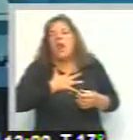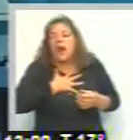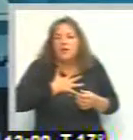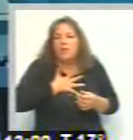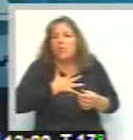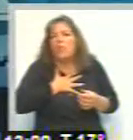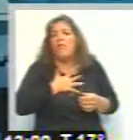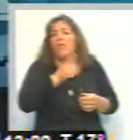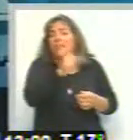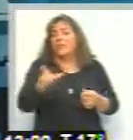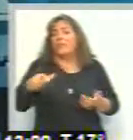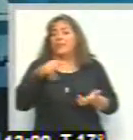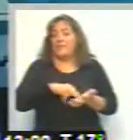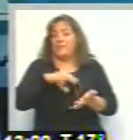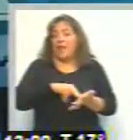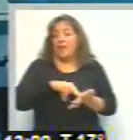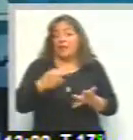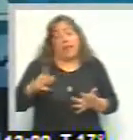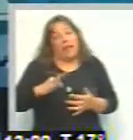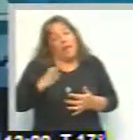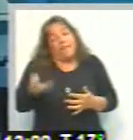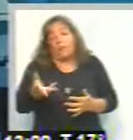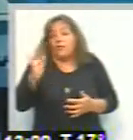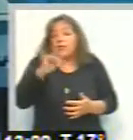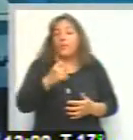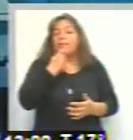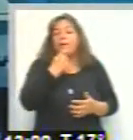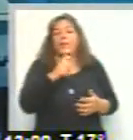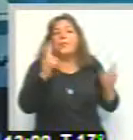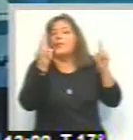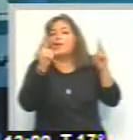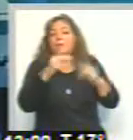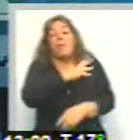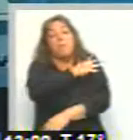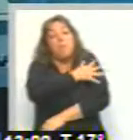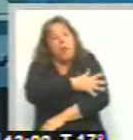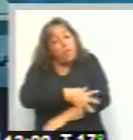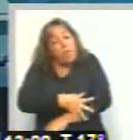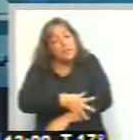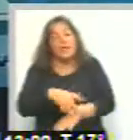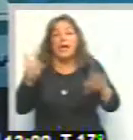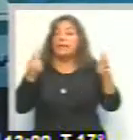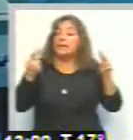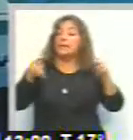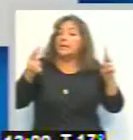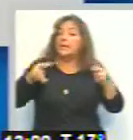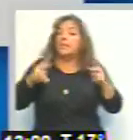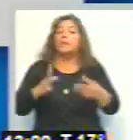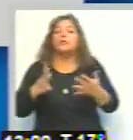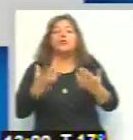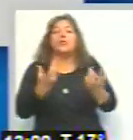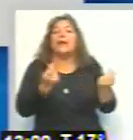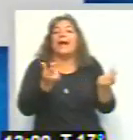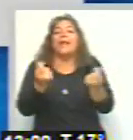algunos de los tópicos centrales de la vida cotidiana, como por ejemplo temas vinculados a la pobreza, temas vinculados sobre el acceso y la calidad del